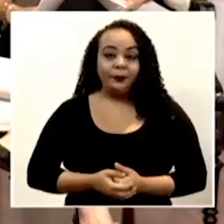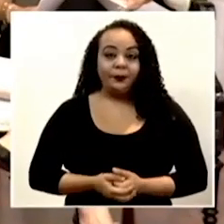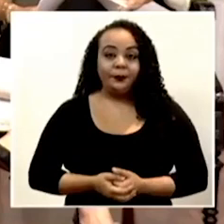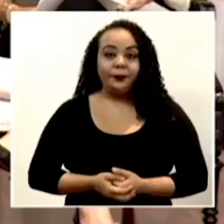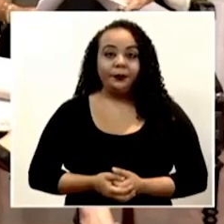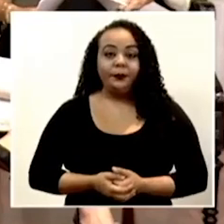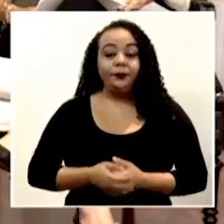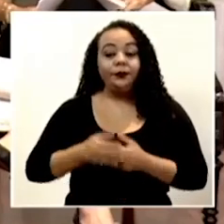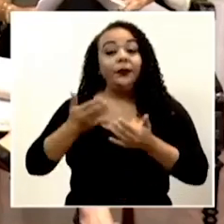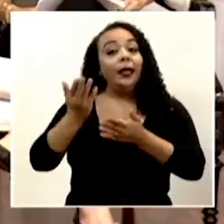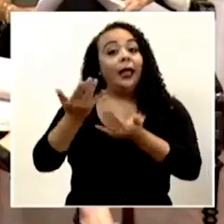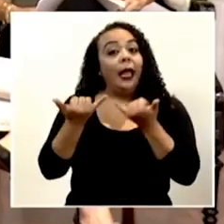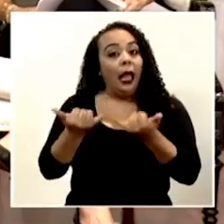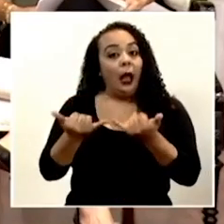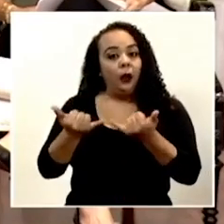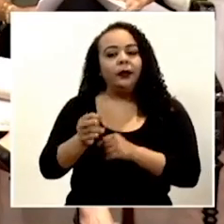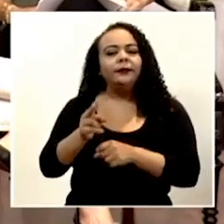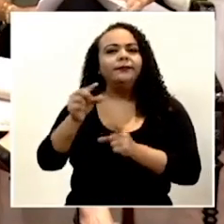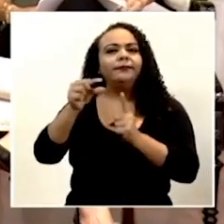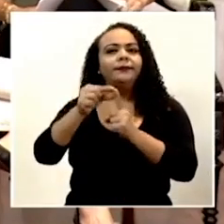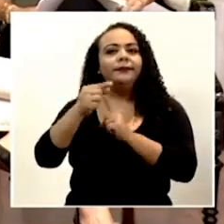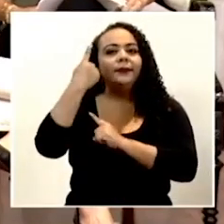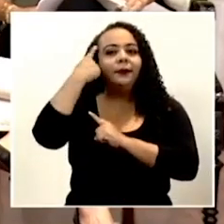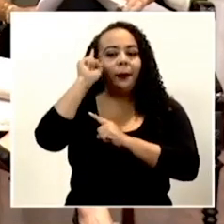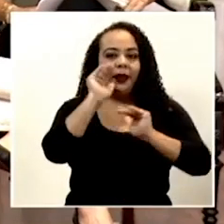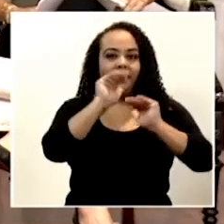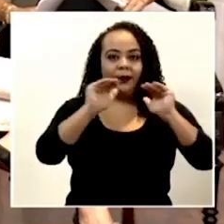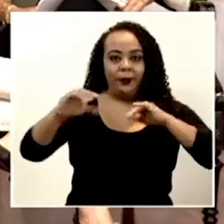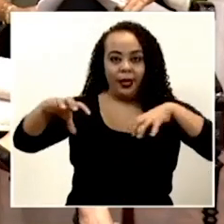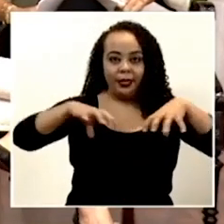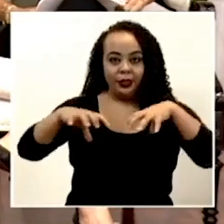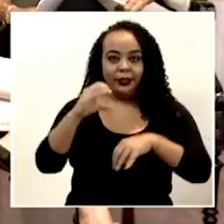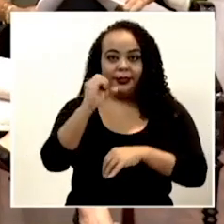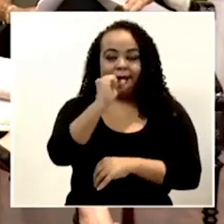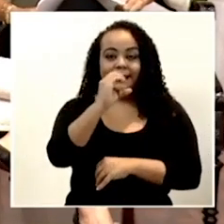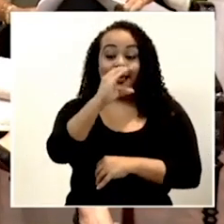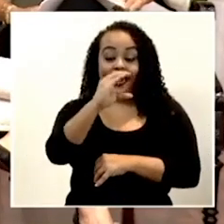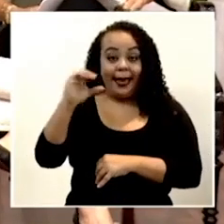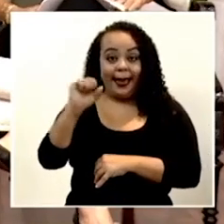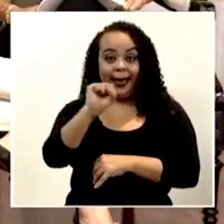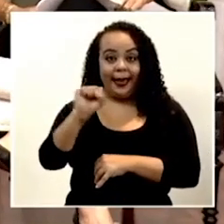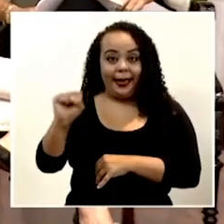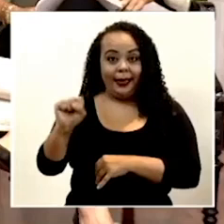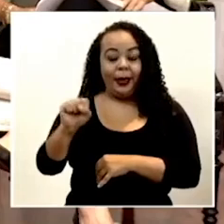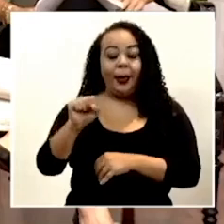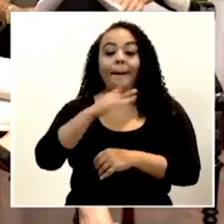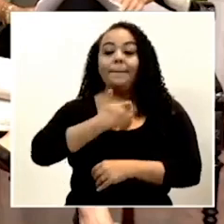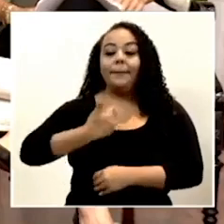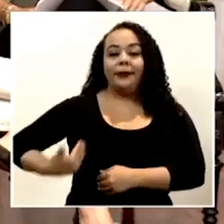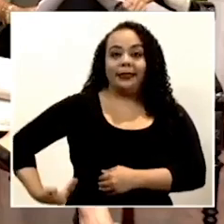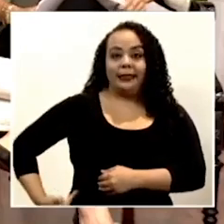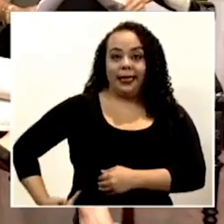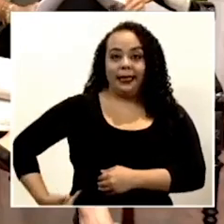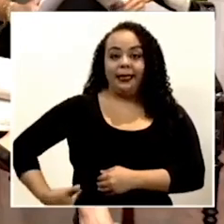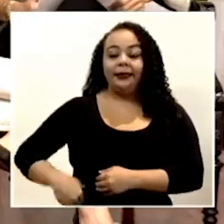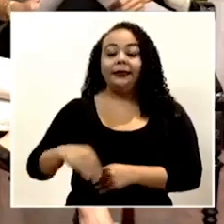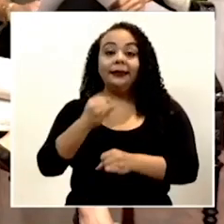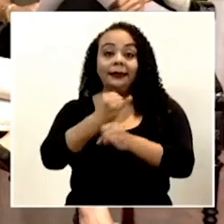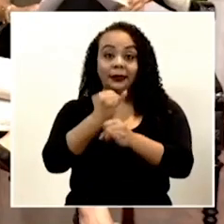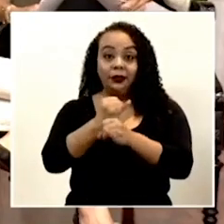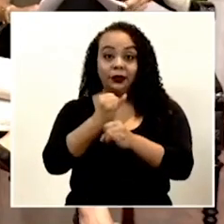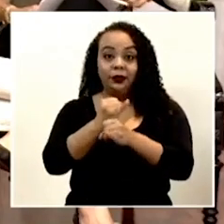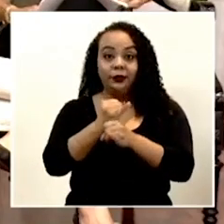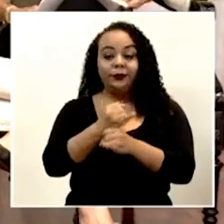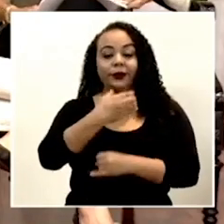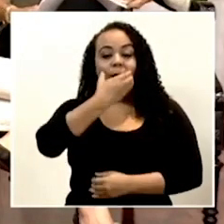de la Caja Costarricense de Seguro Social al presidente ejecutivo de la institución,